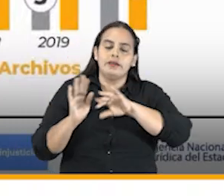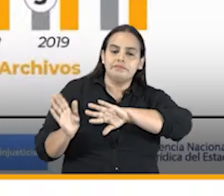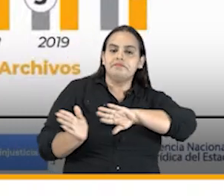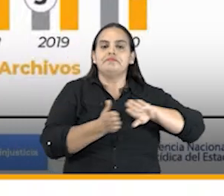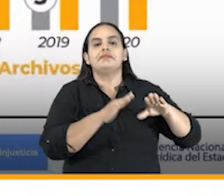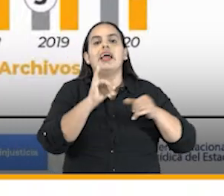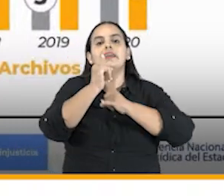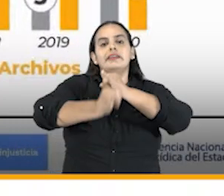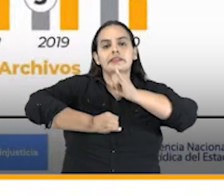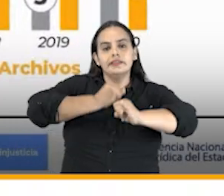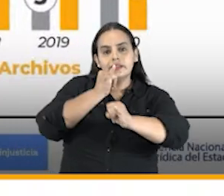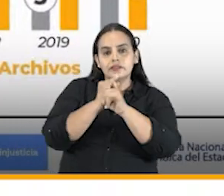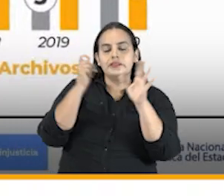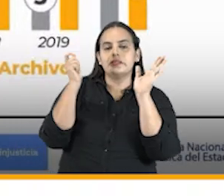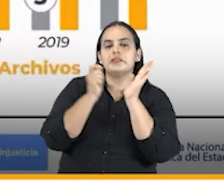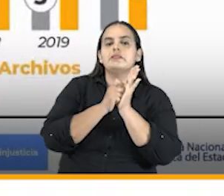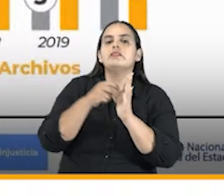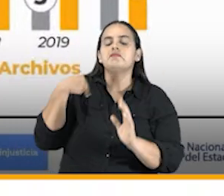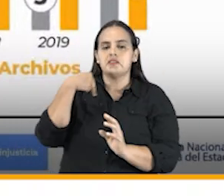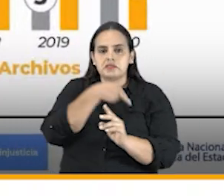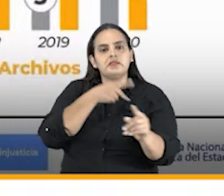hemos logrado